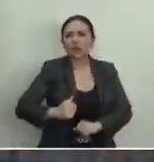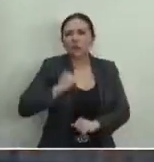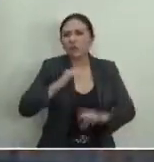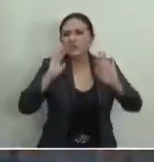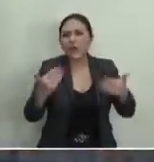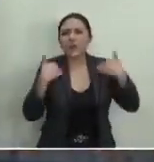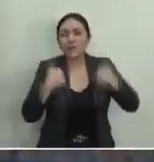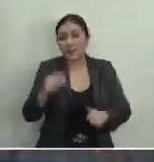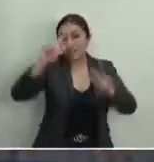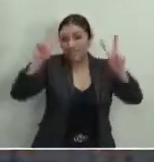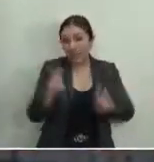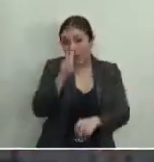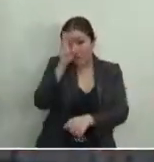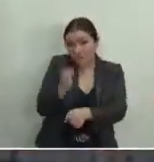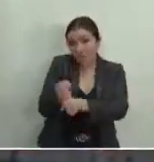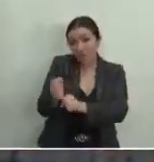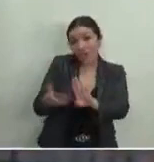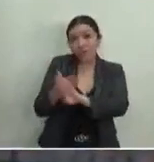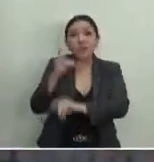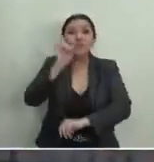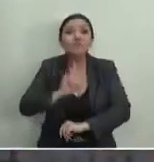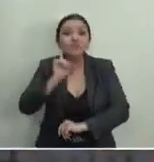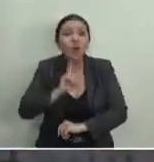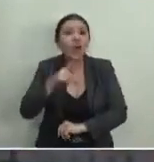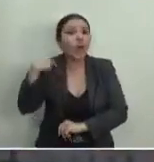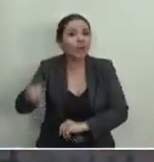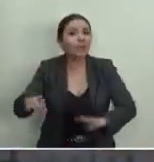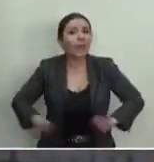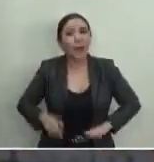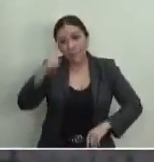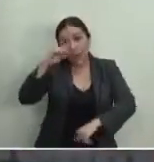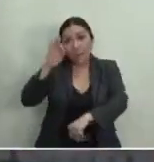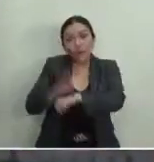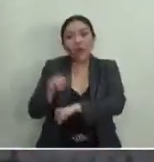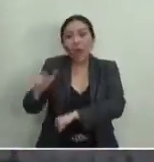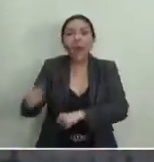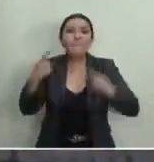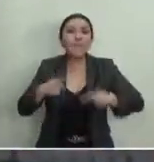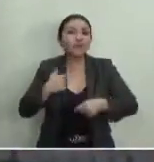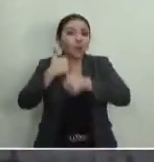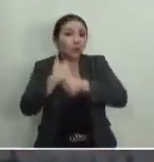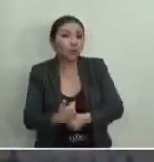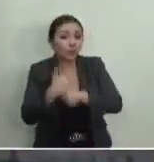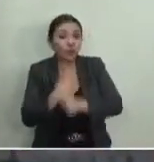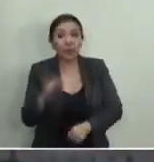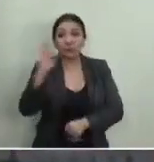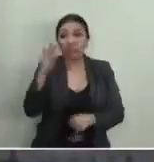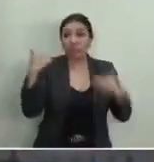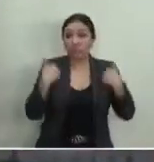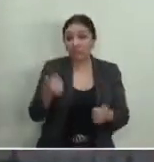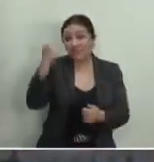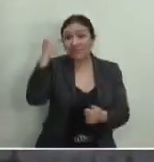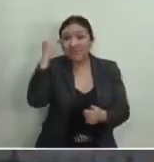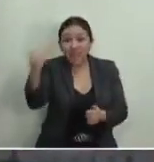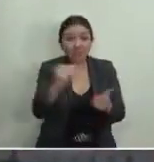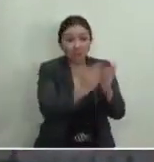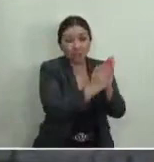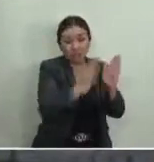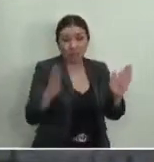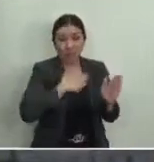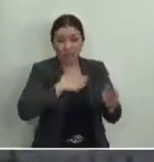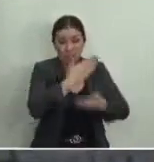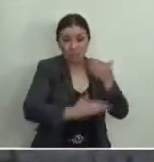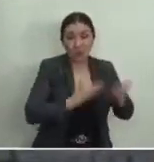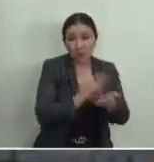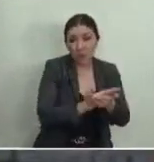violencia política de género, particularmente tratándose de la protección a la víctima. Y si se llegara a considerar que la temporalidad que estamos proponiendo